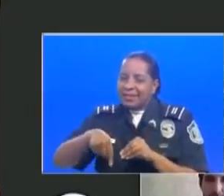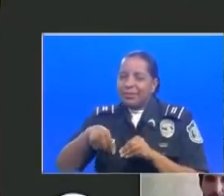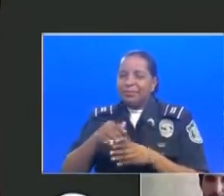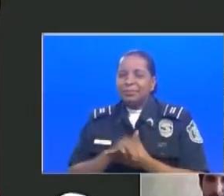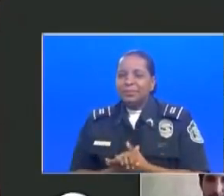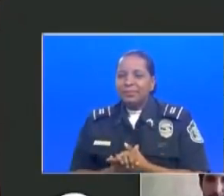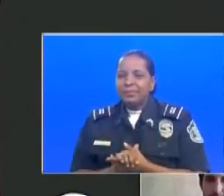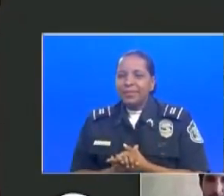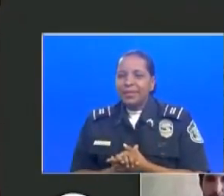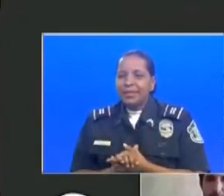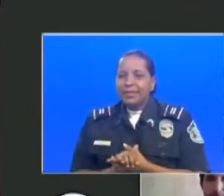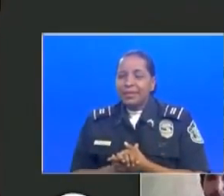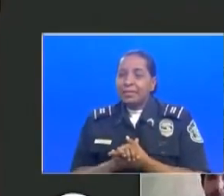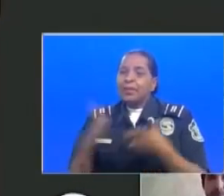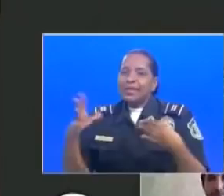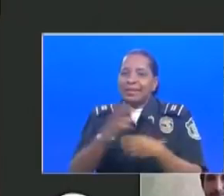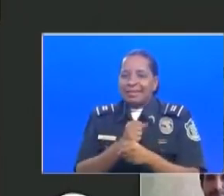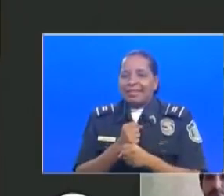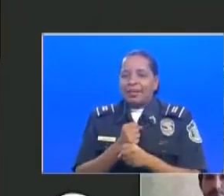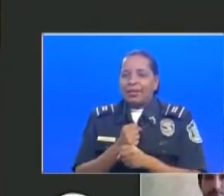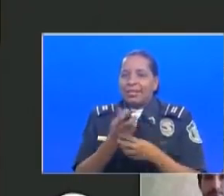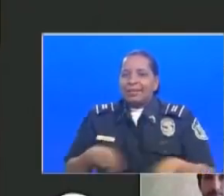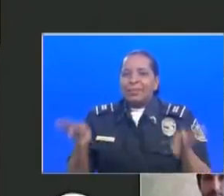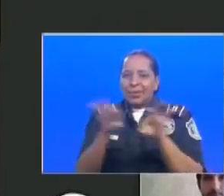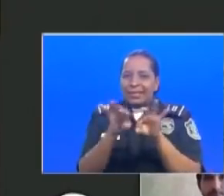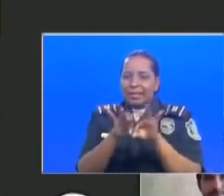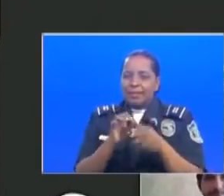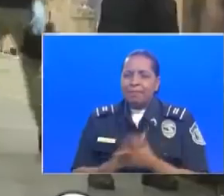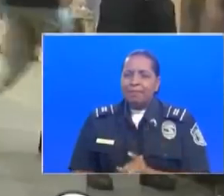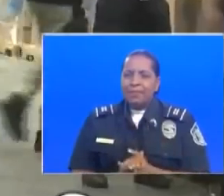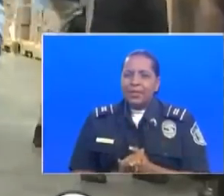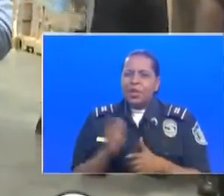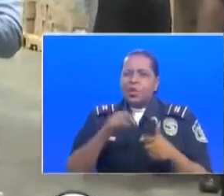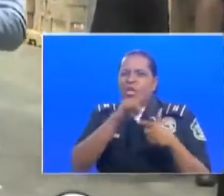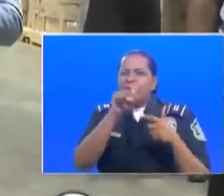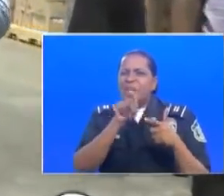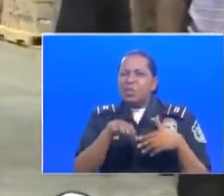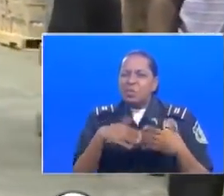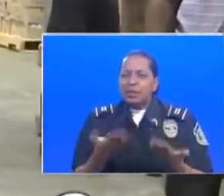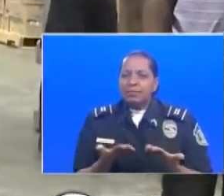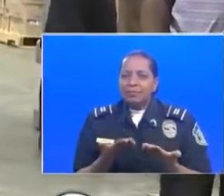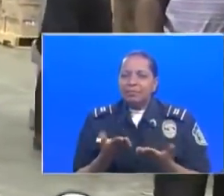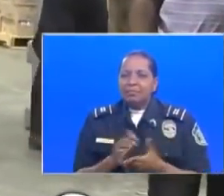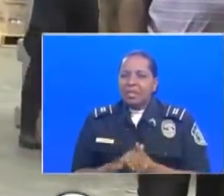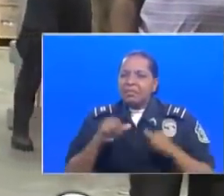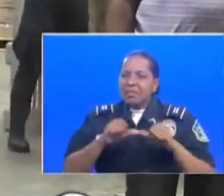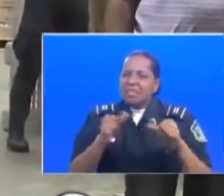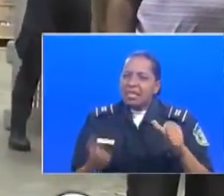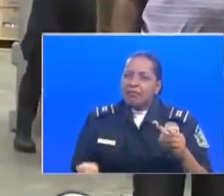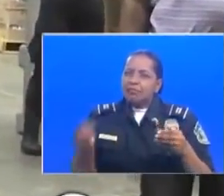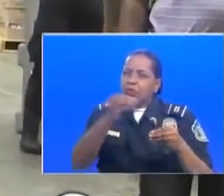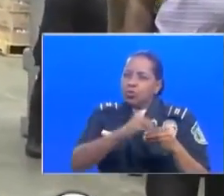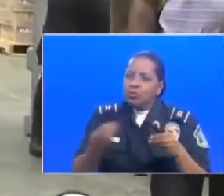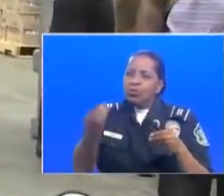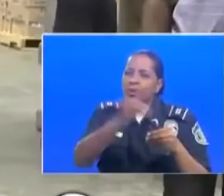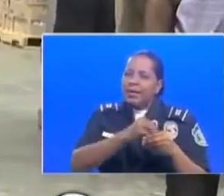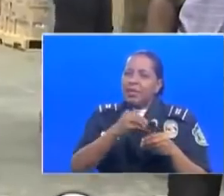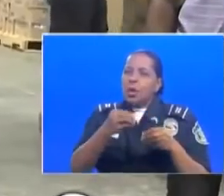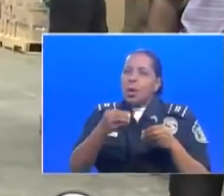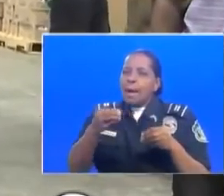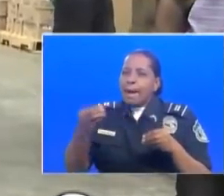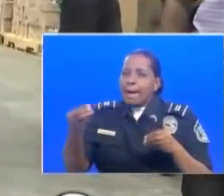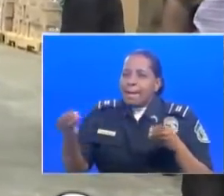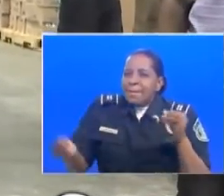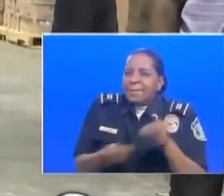tenemos que hacerlo. Ok, perfecto. Oiga, otra pregunta por acá. Se siguen sumando estos líderes